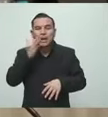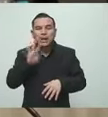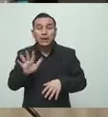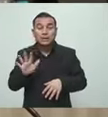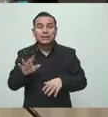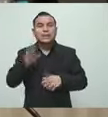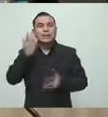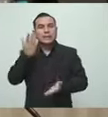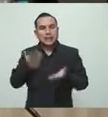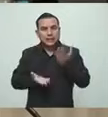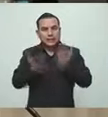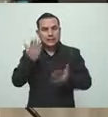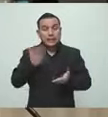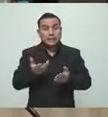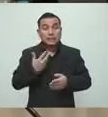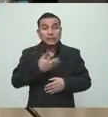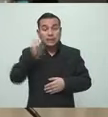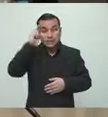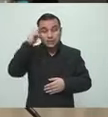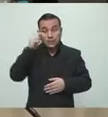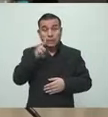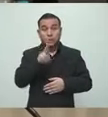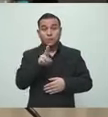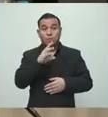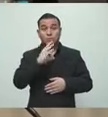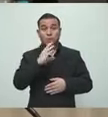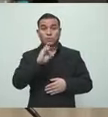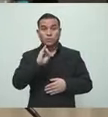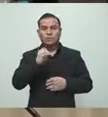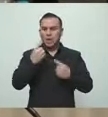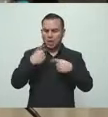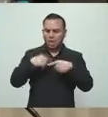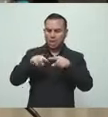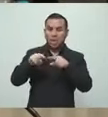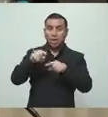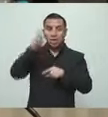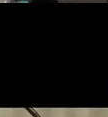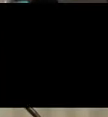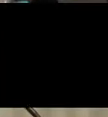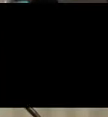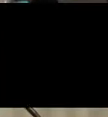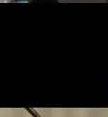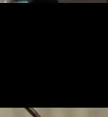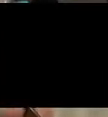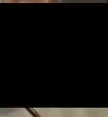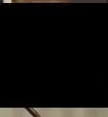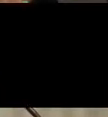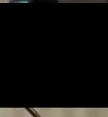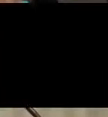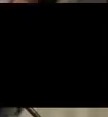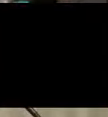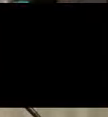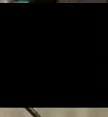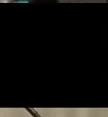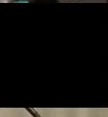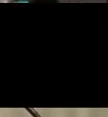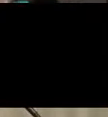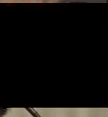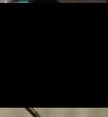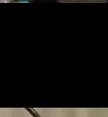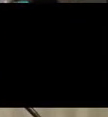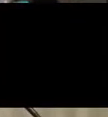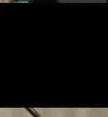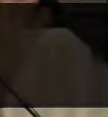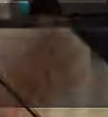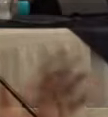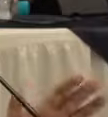lo más posible es que no saliéramos de la unidad de cuidado intensivo. Tenemos 50% de posibilidad, o sea que si habemos dos, por lo